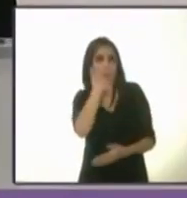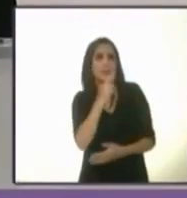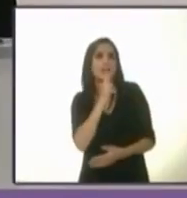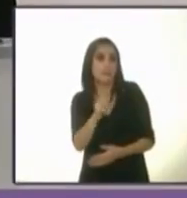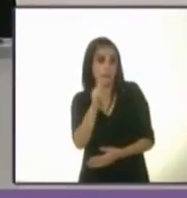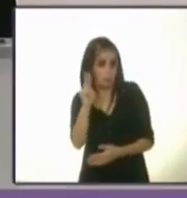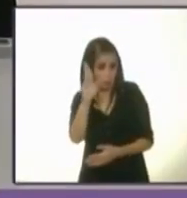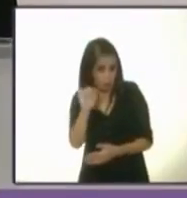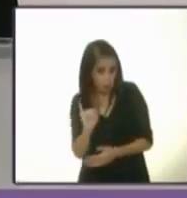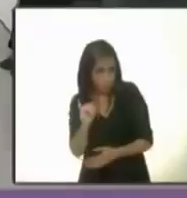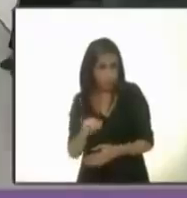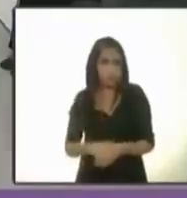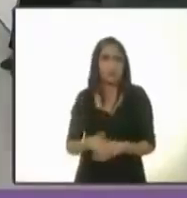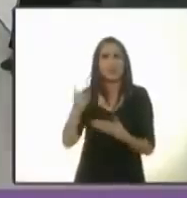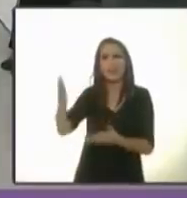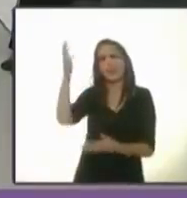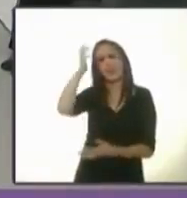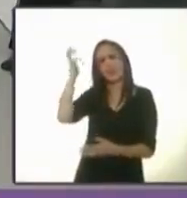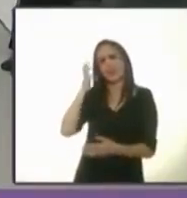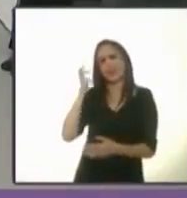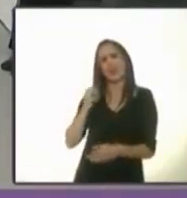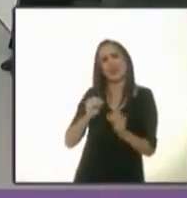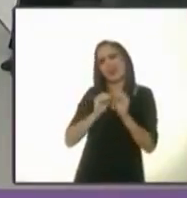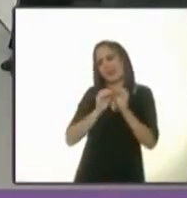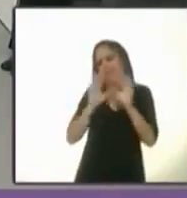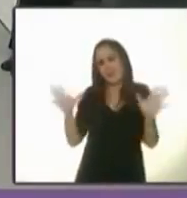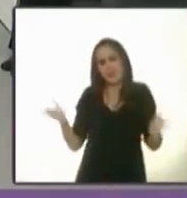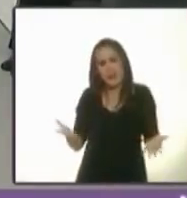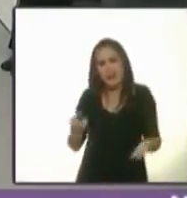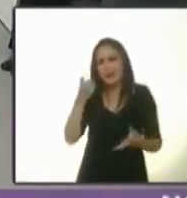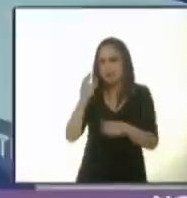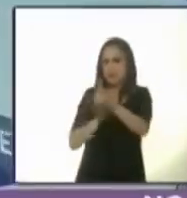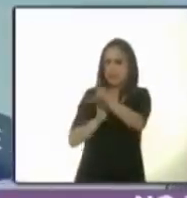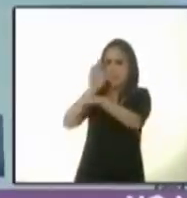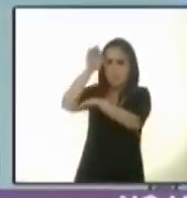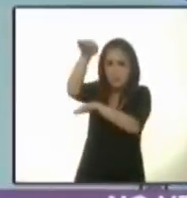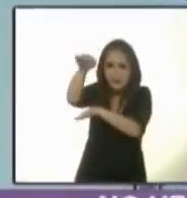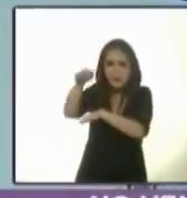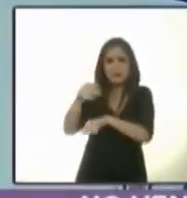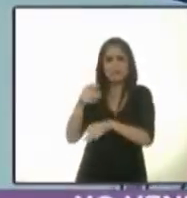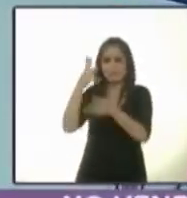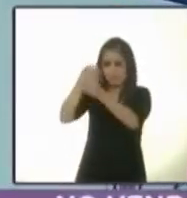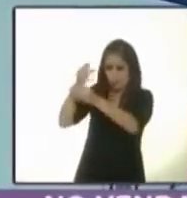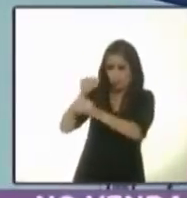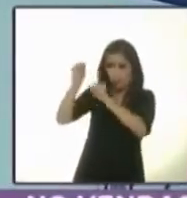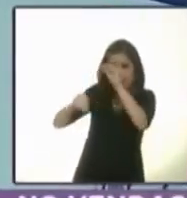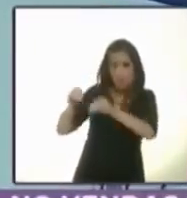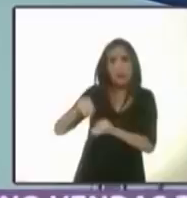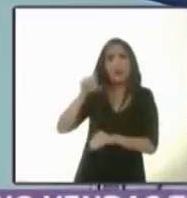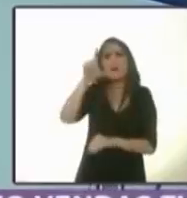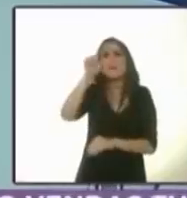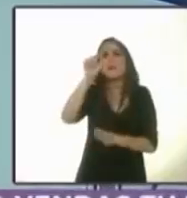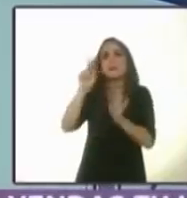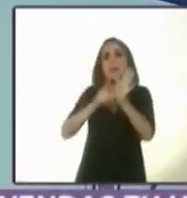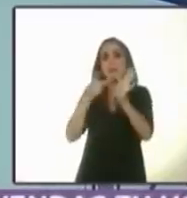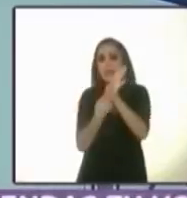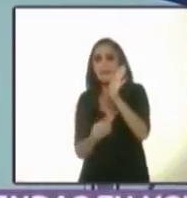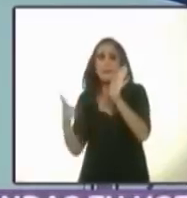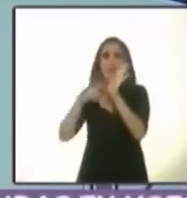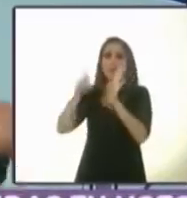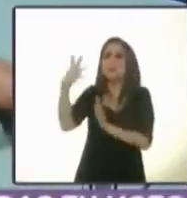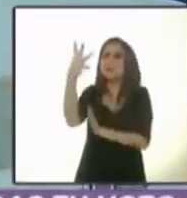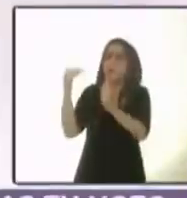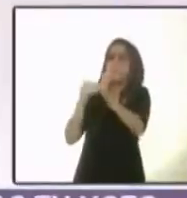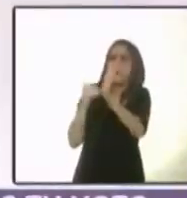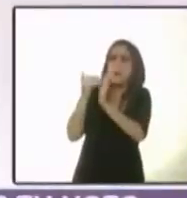Purificación Carpinteiro. Claudia Sheinbaum, por supuesto. Las obras del segundo piso costaron 20 veces más que los 5 mil millones